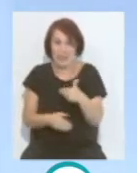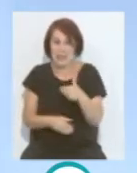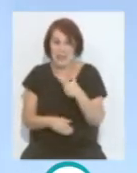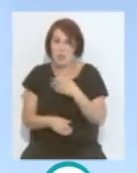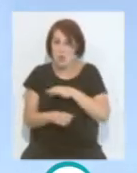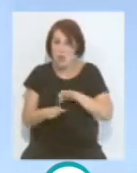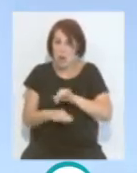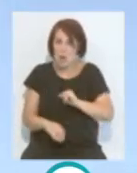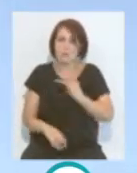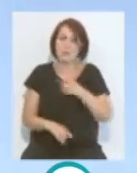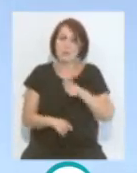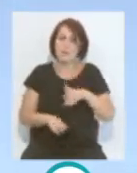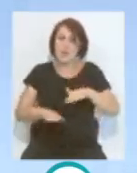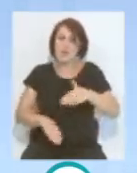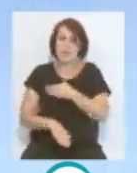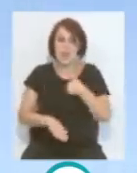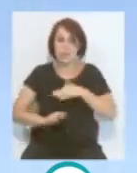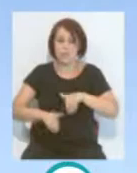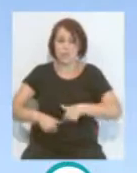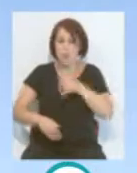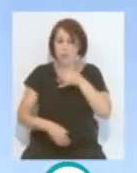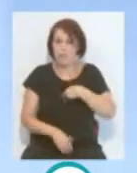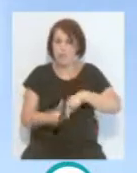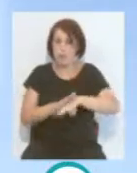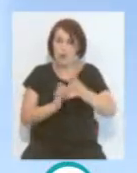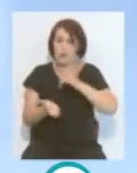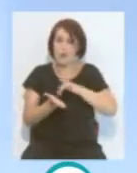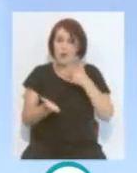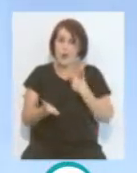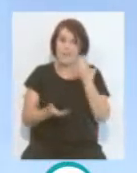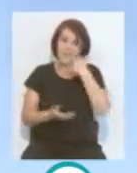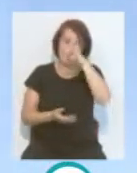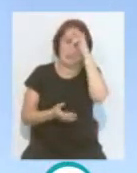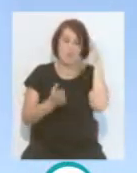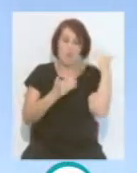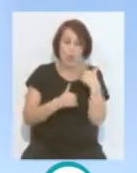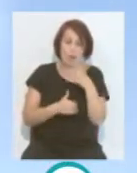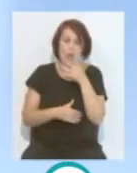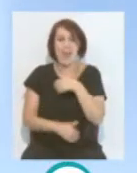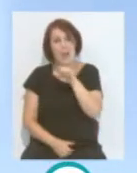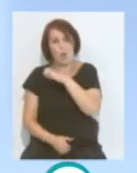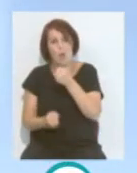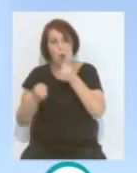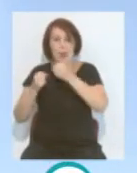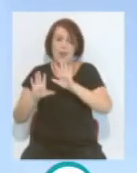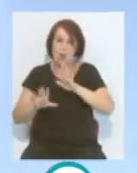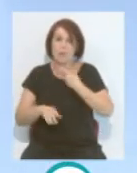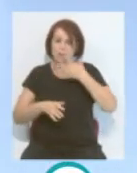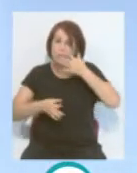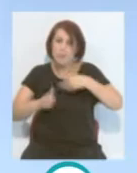también el aficionado busca un poco el volver. Porque el fútbol al final cuando no está durante ese fin de semana, es cierto que ahora tenemos Eurocopa, pero se echa de menos.